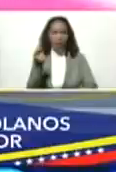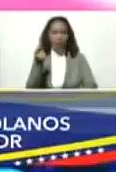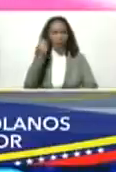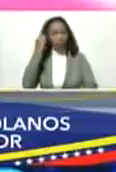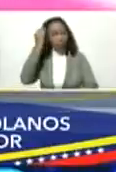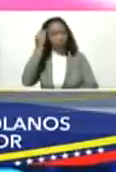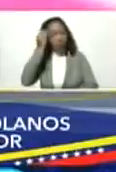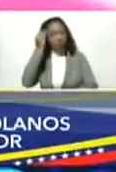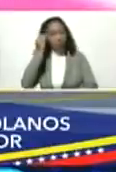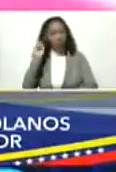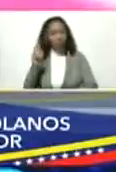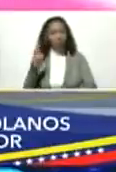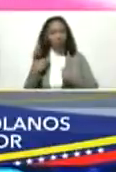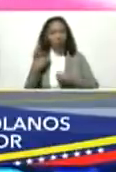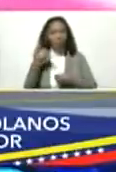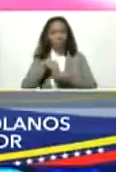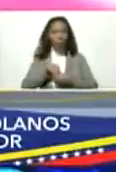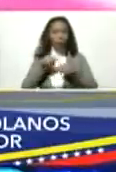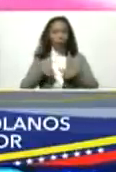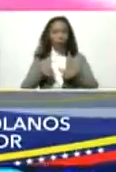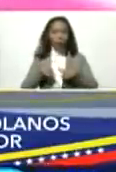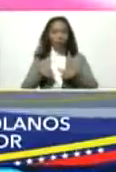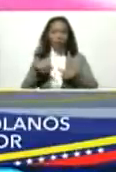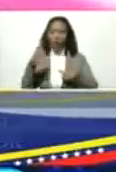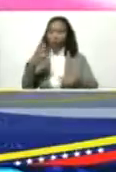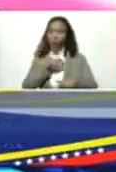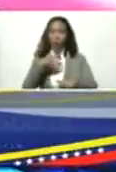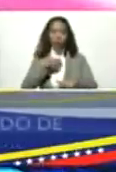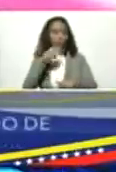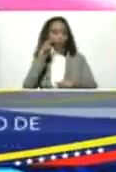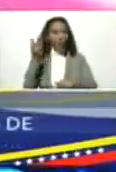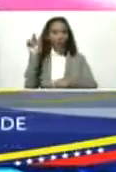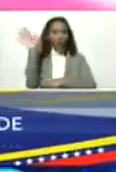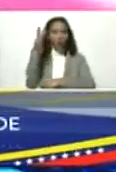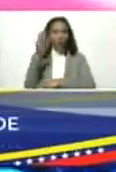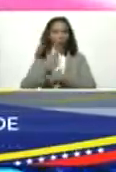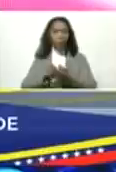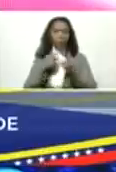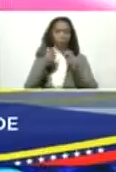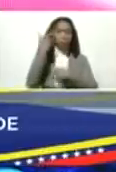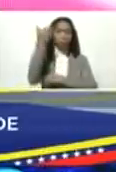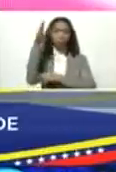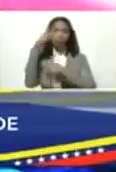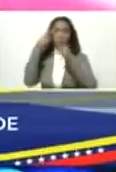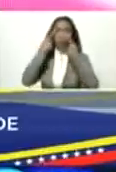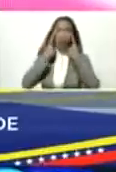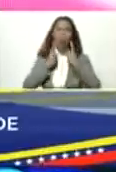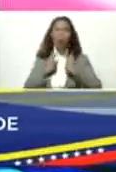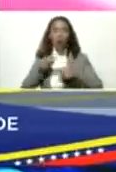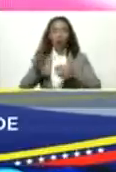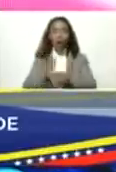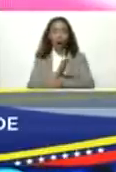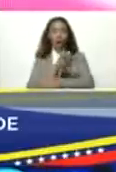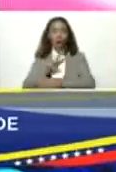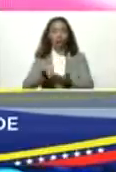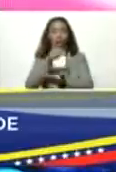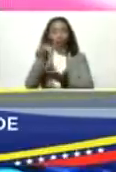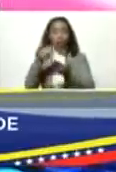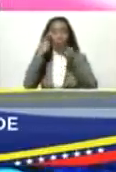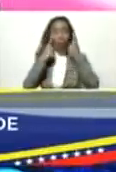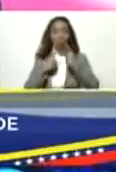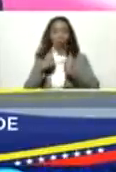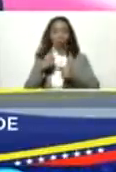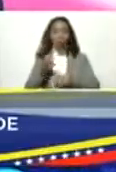imaginaban cuando vivían aquí y no pueden ver la bandera de Venezuela porque lloran el himno nacional y lloran la